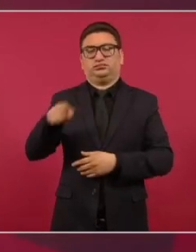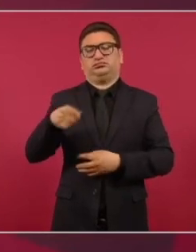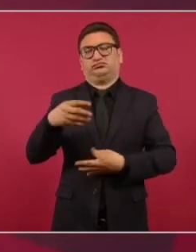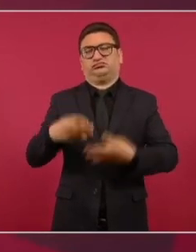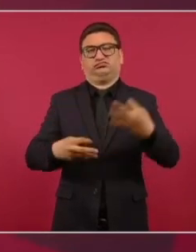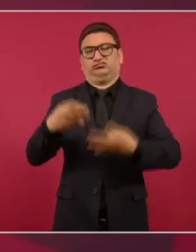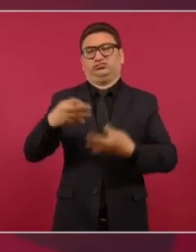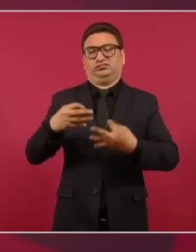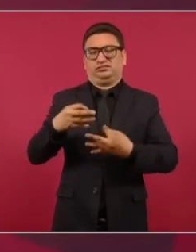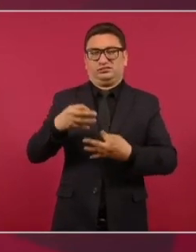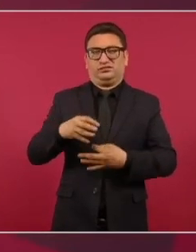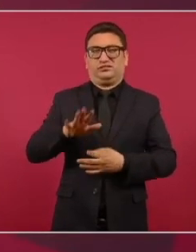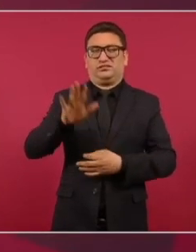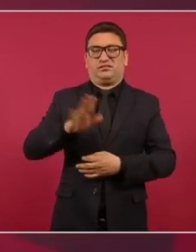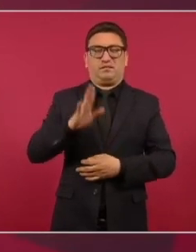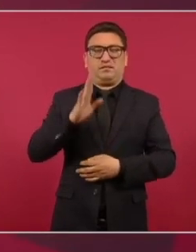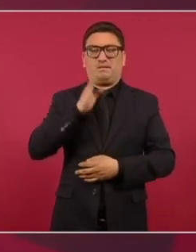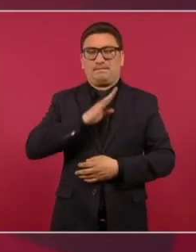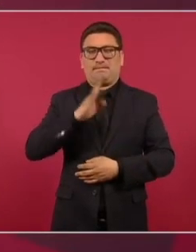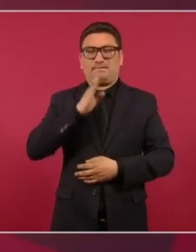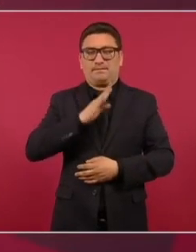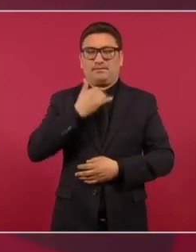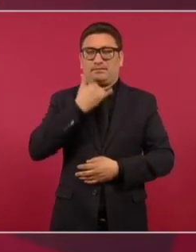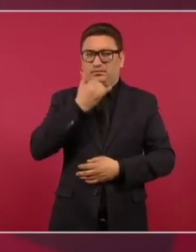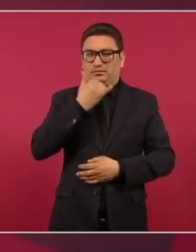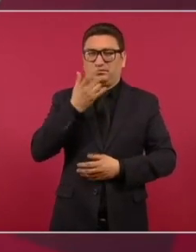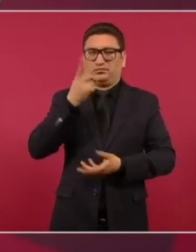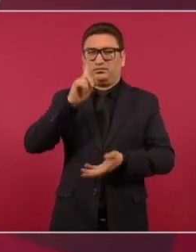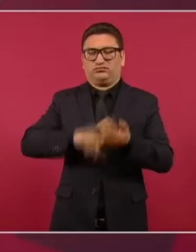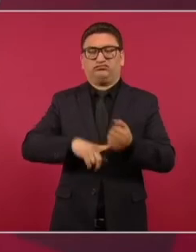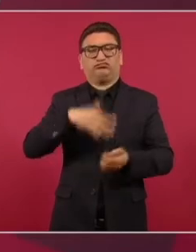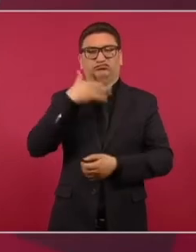plagado de corrupción.